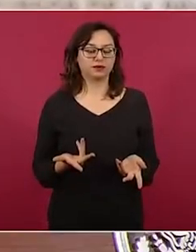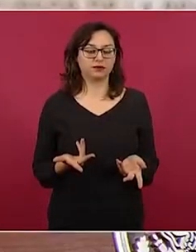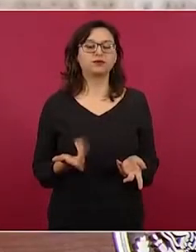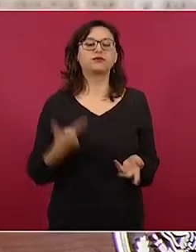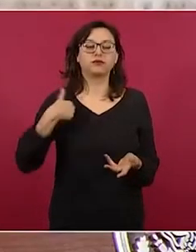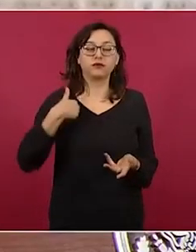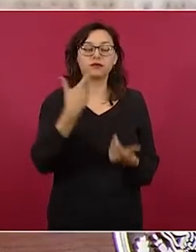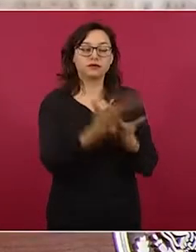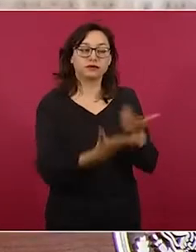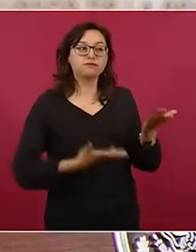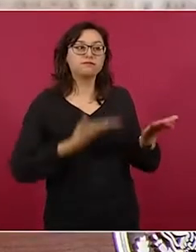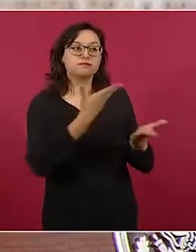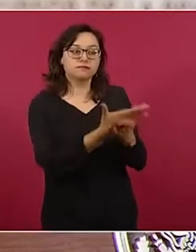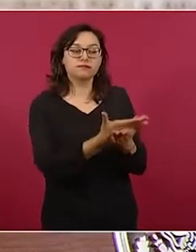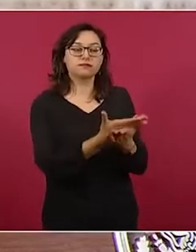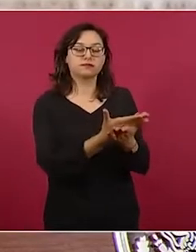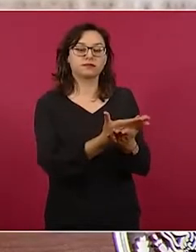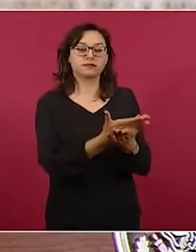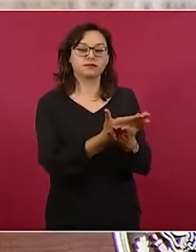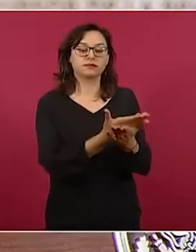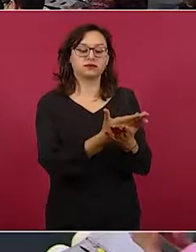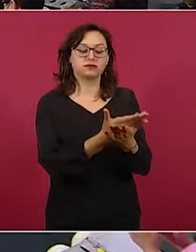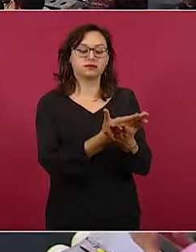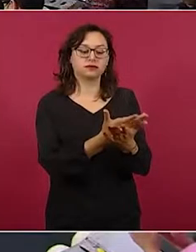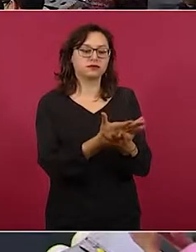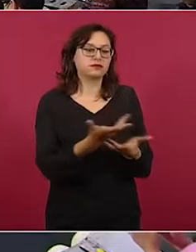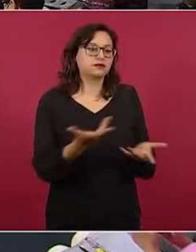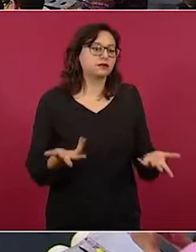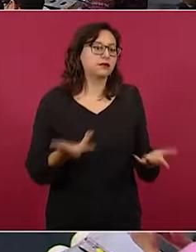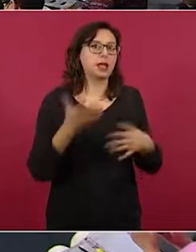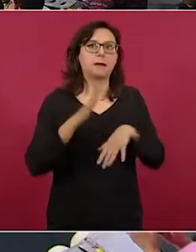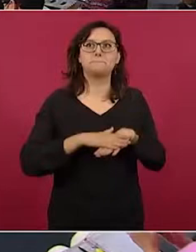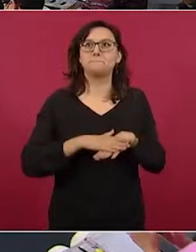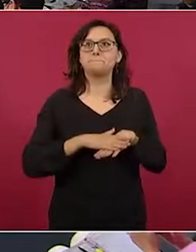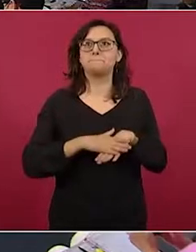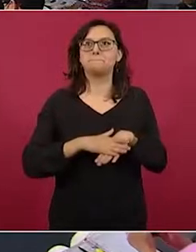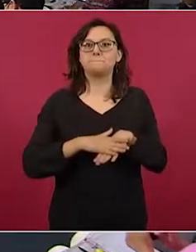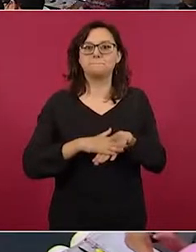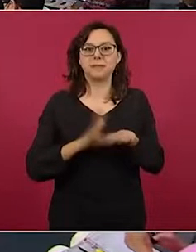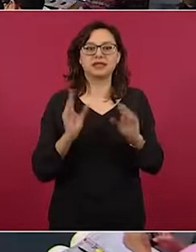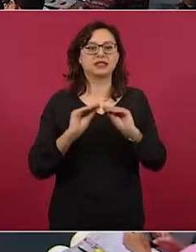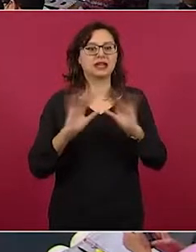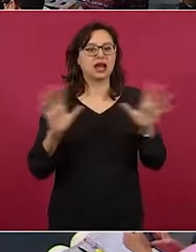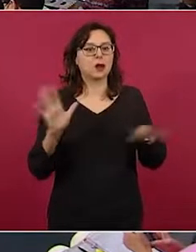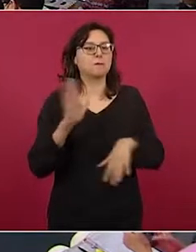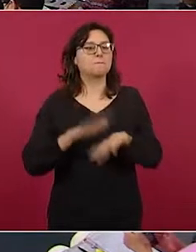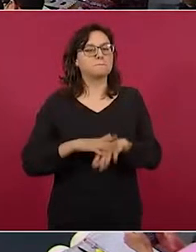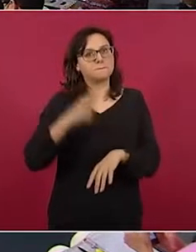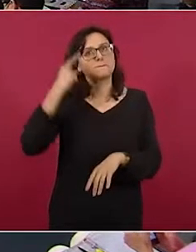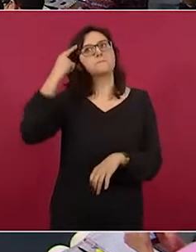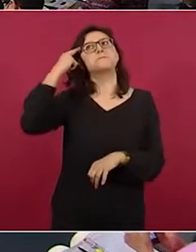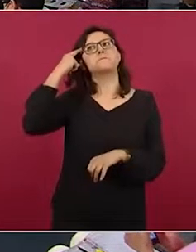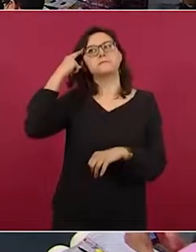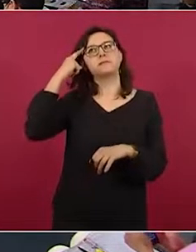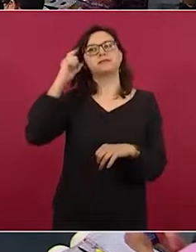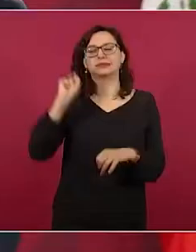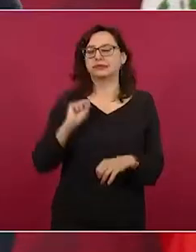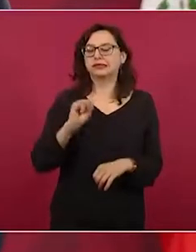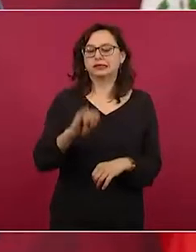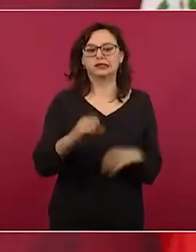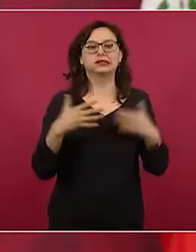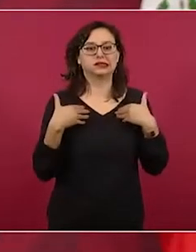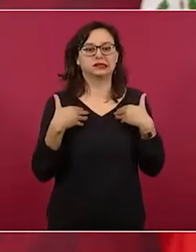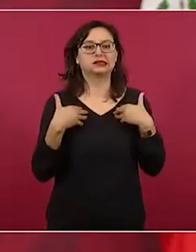lo más conveniente, lógico, eficaz,